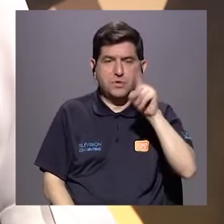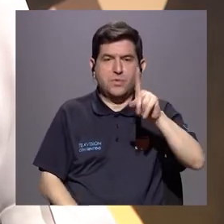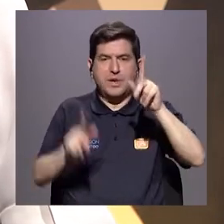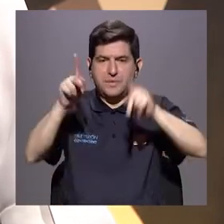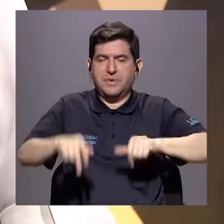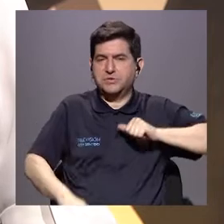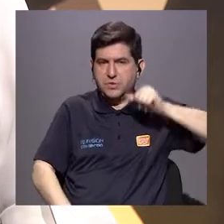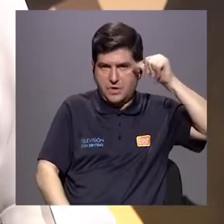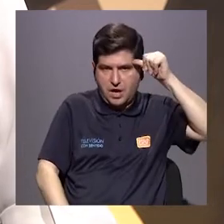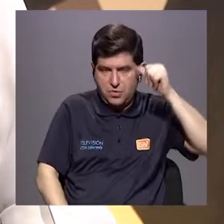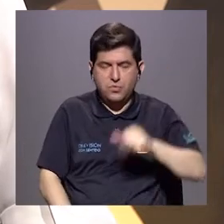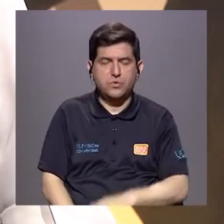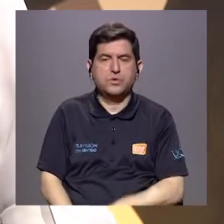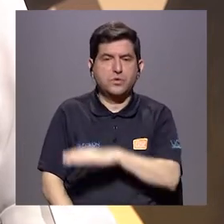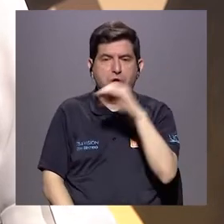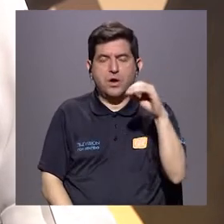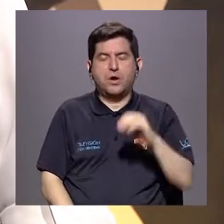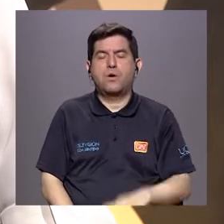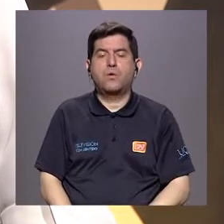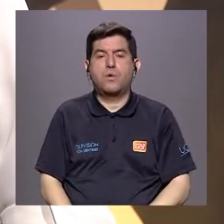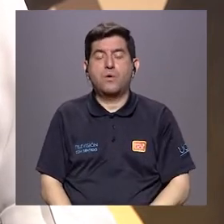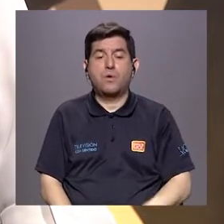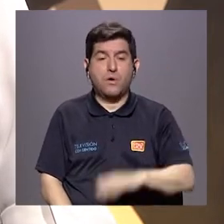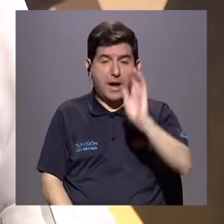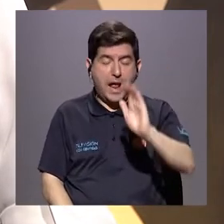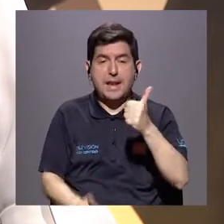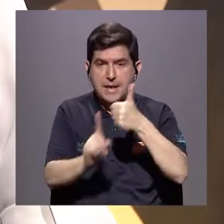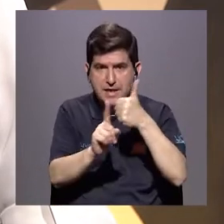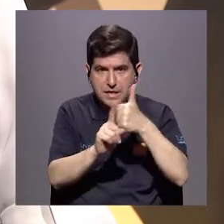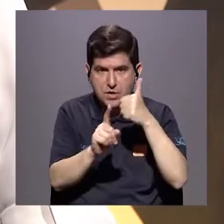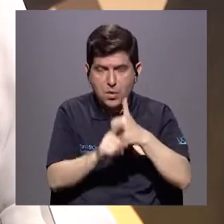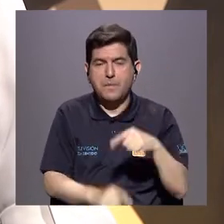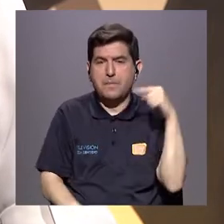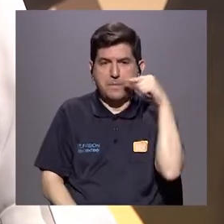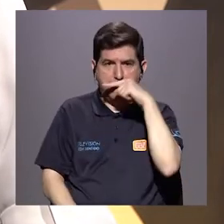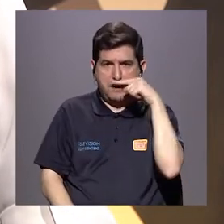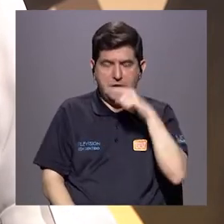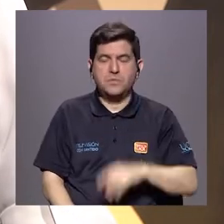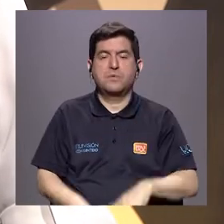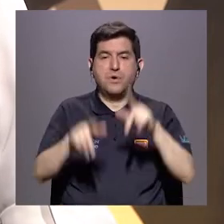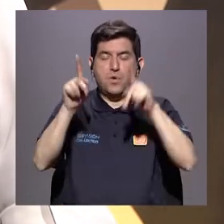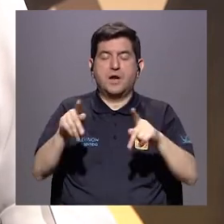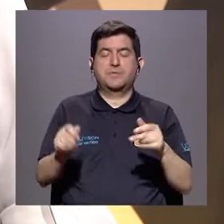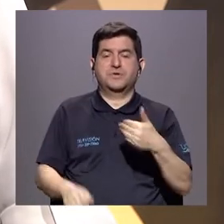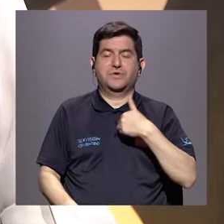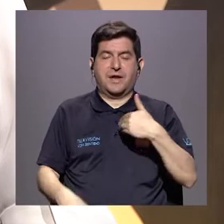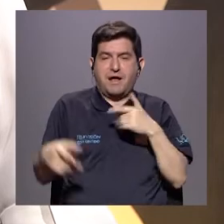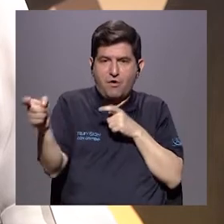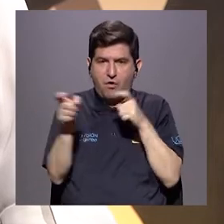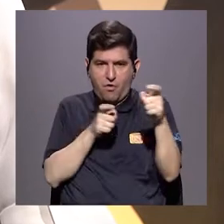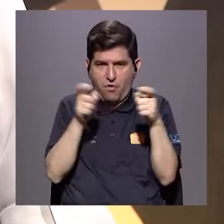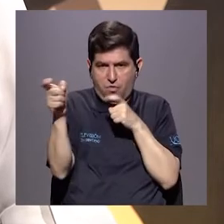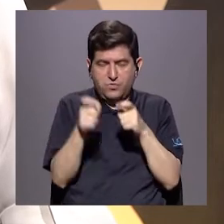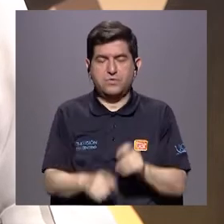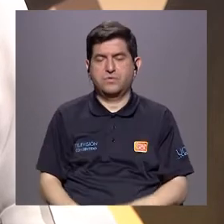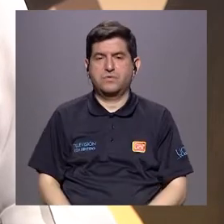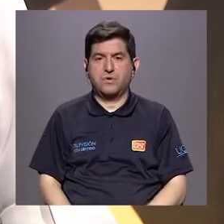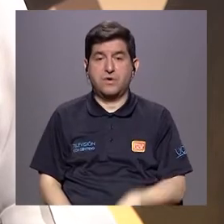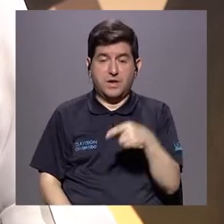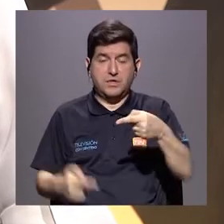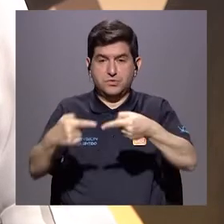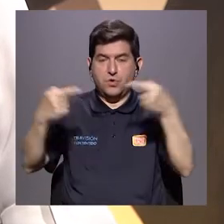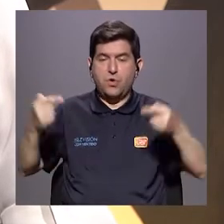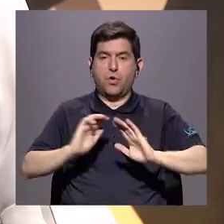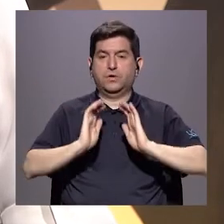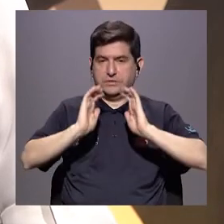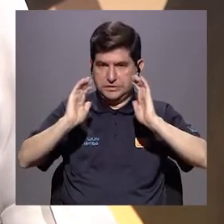o masturbar al propio niño o a persona en posición de poder que lo hace contra